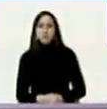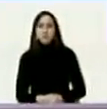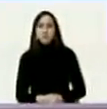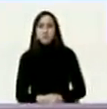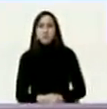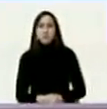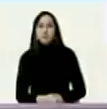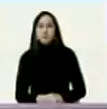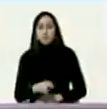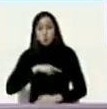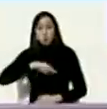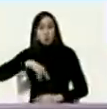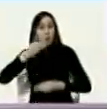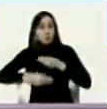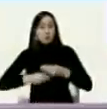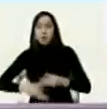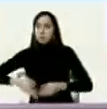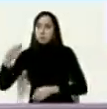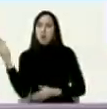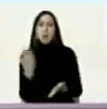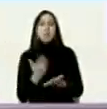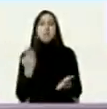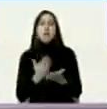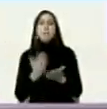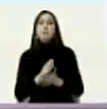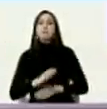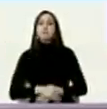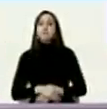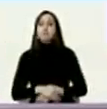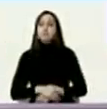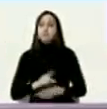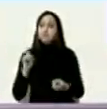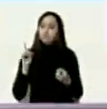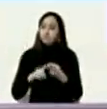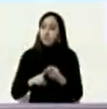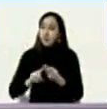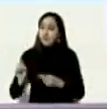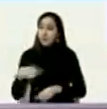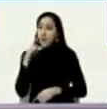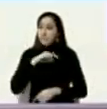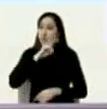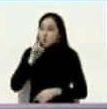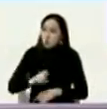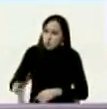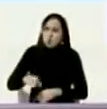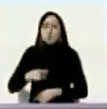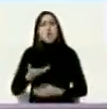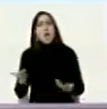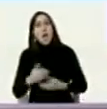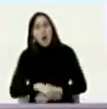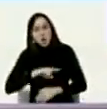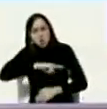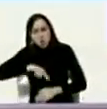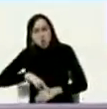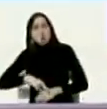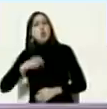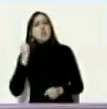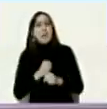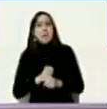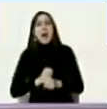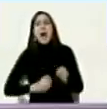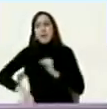y así hemos hecho y así vamos a hacer que es tu primera pregunta que estamos haciendo nosotros contra las sanciones trabajar más